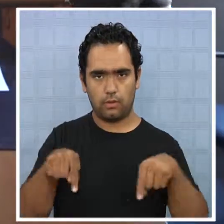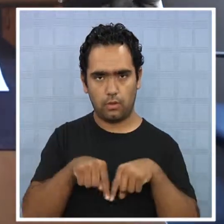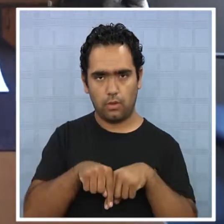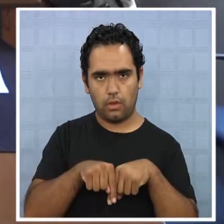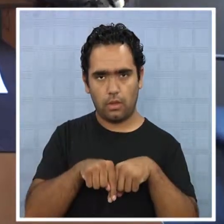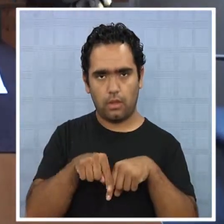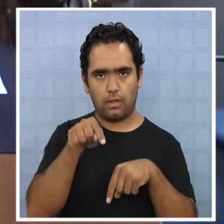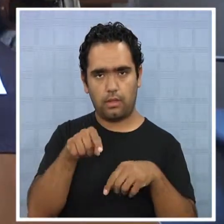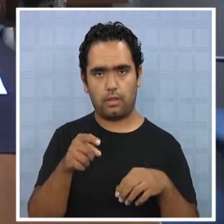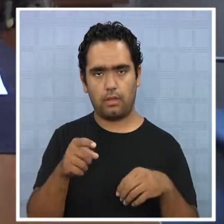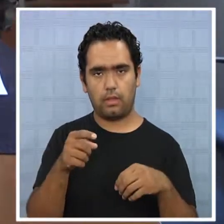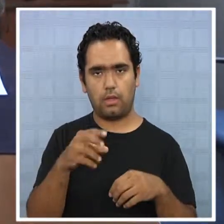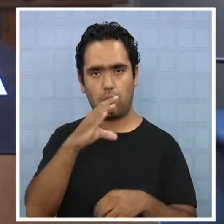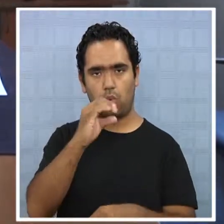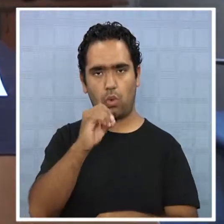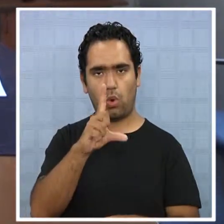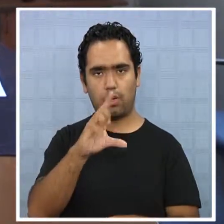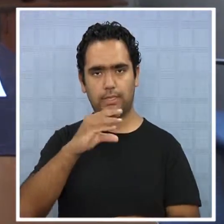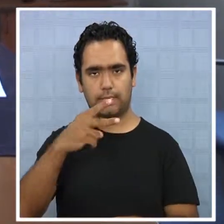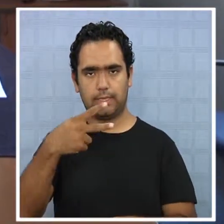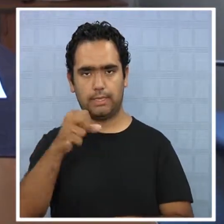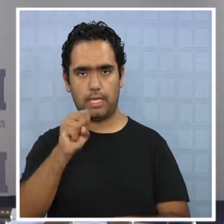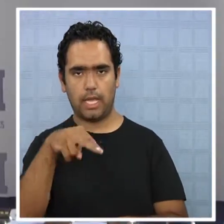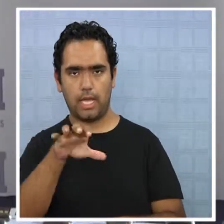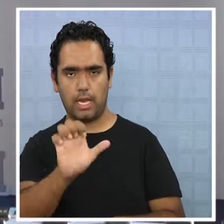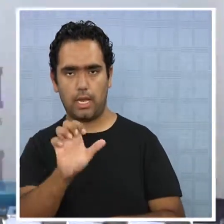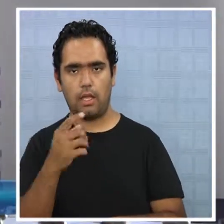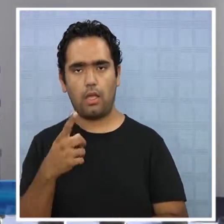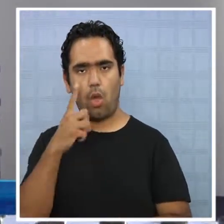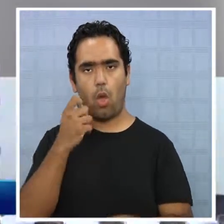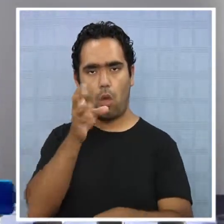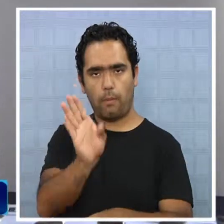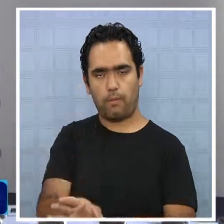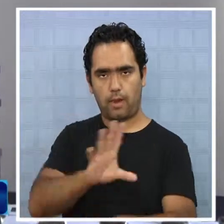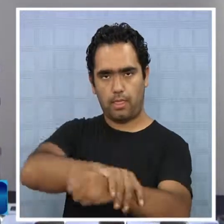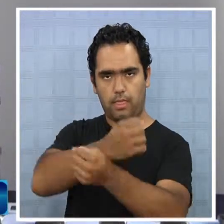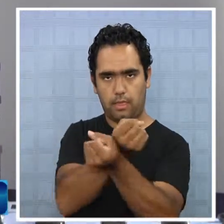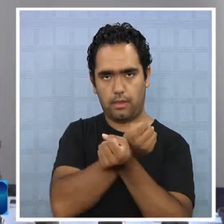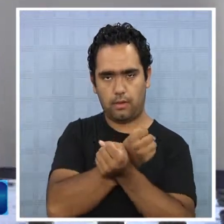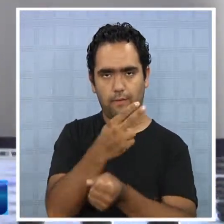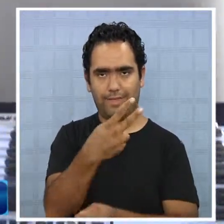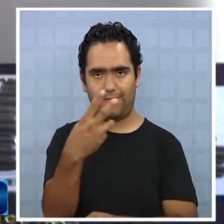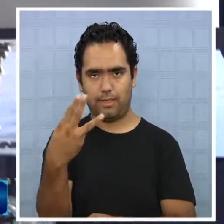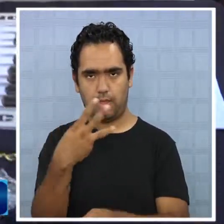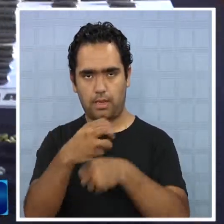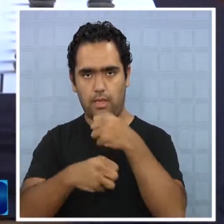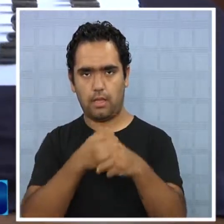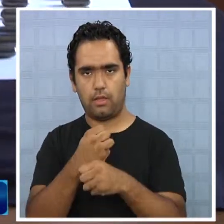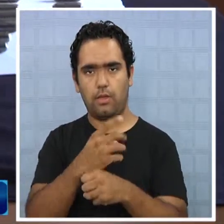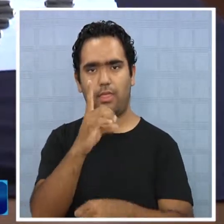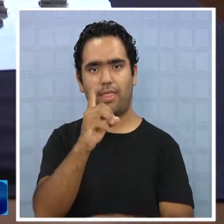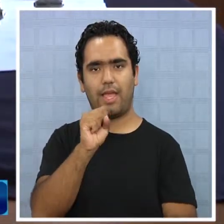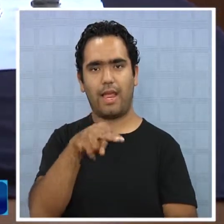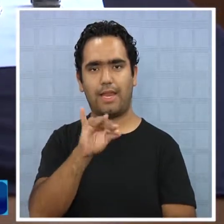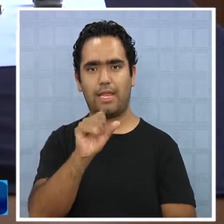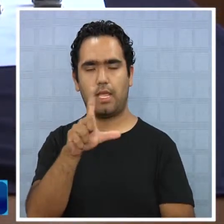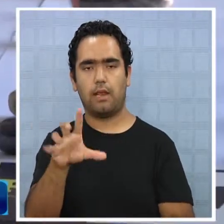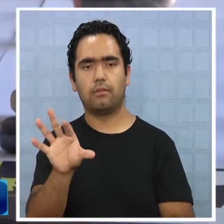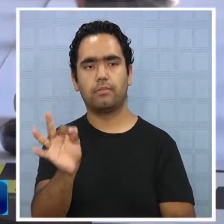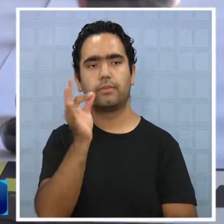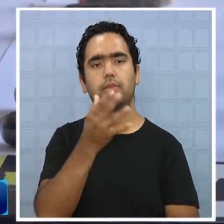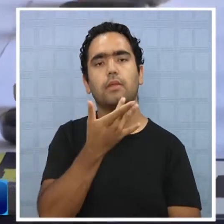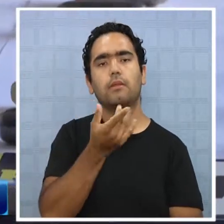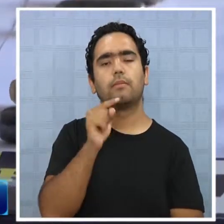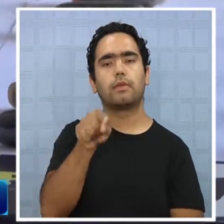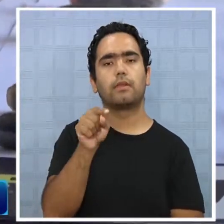En el complejo fronterizo de Colchane fue detenido el ciudadano boliviano Daniel Choqueticona, de 23 años, a quien